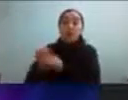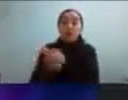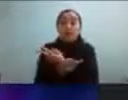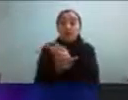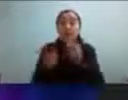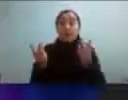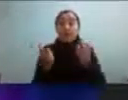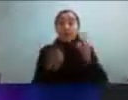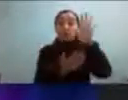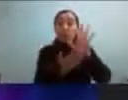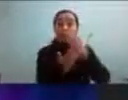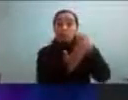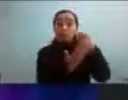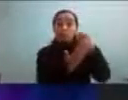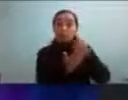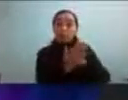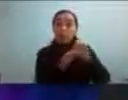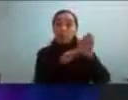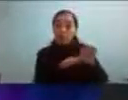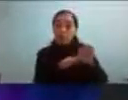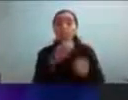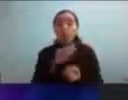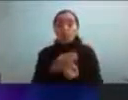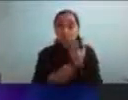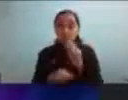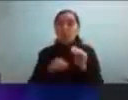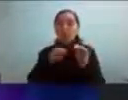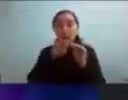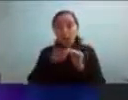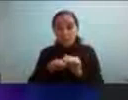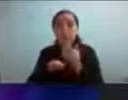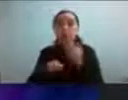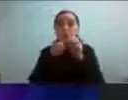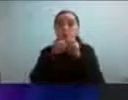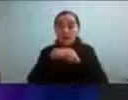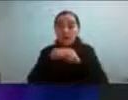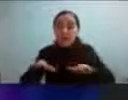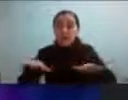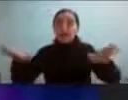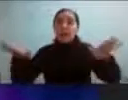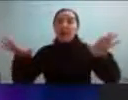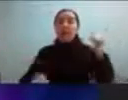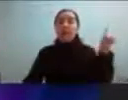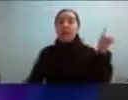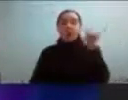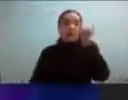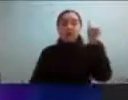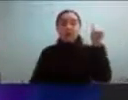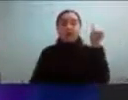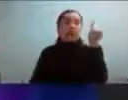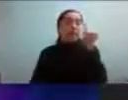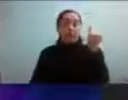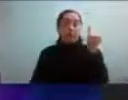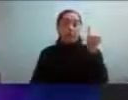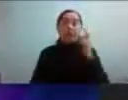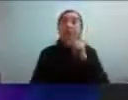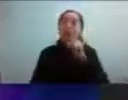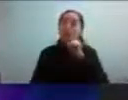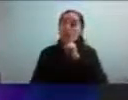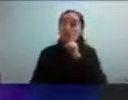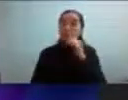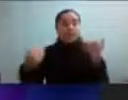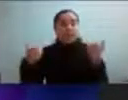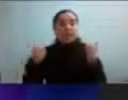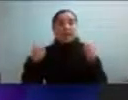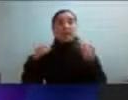y apoyo y generar nuevos promover redes autónomas de autorrepresentación tenemos que entrenar las habilidades